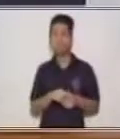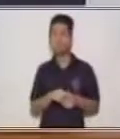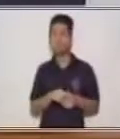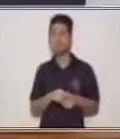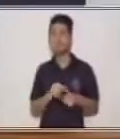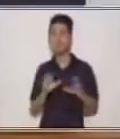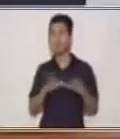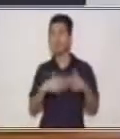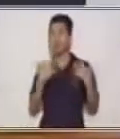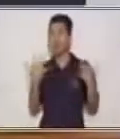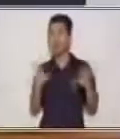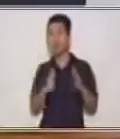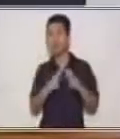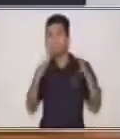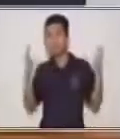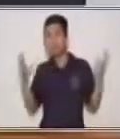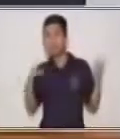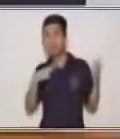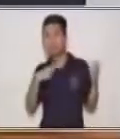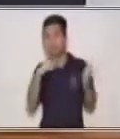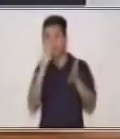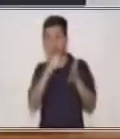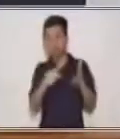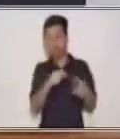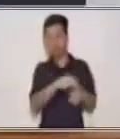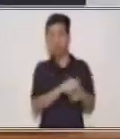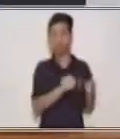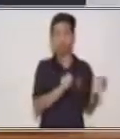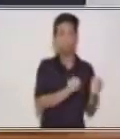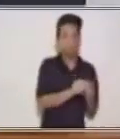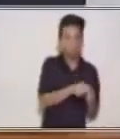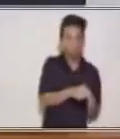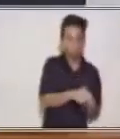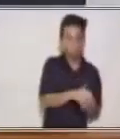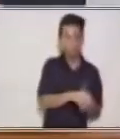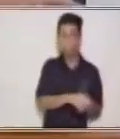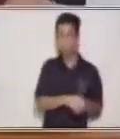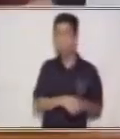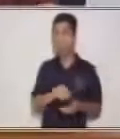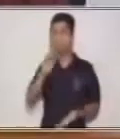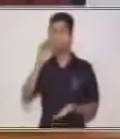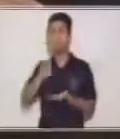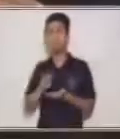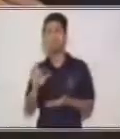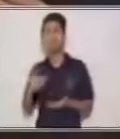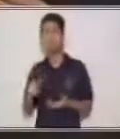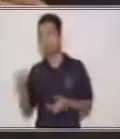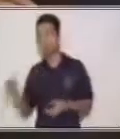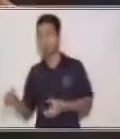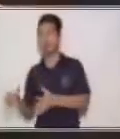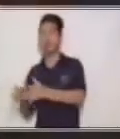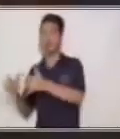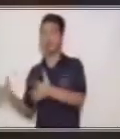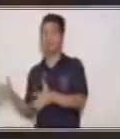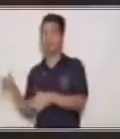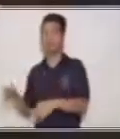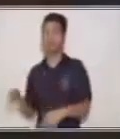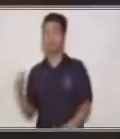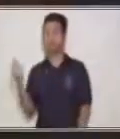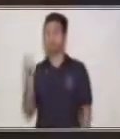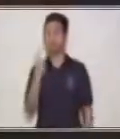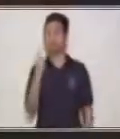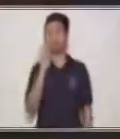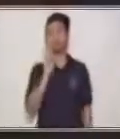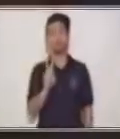En el pequeño. Ahora, ¿en cuál hay menos? En el grande. Muy bien, porque solo tiene